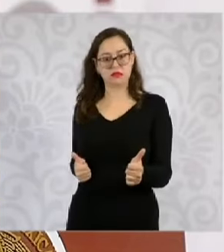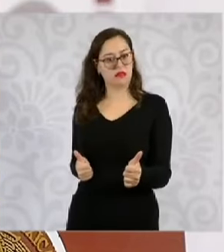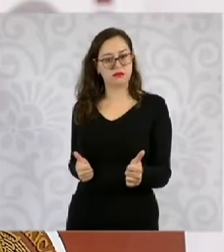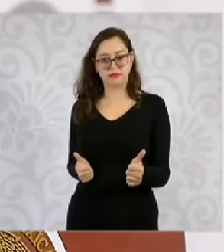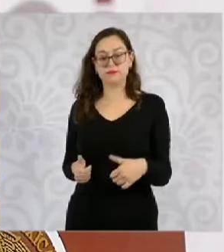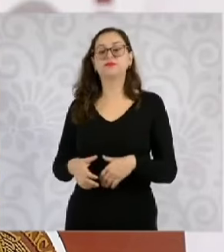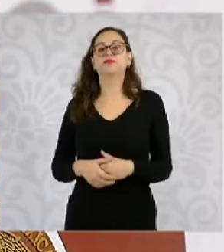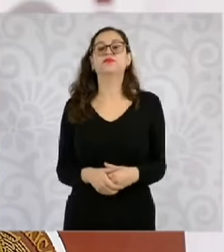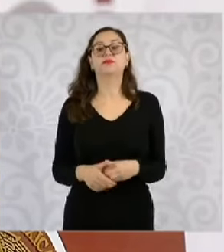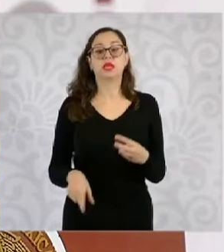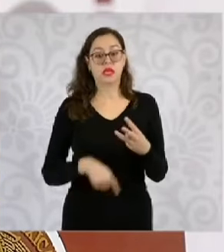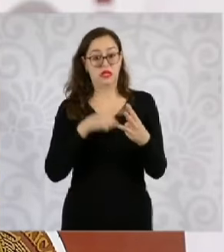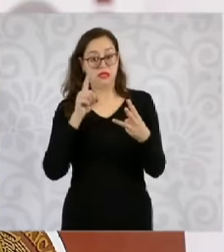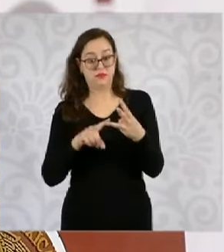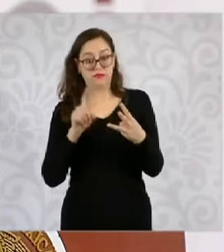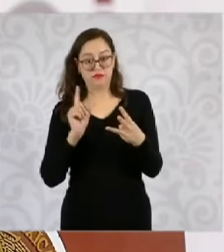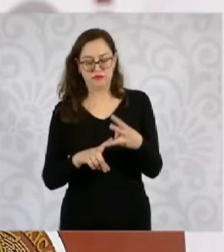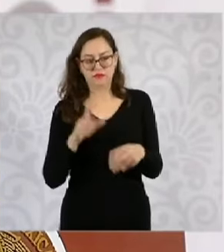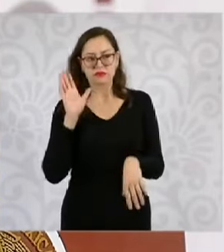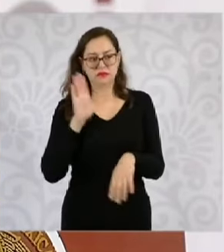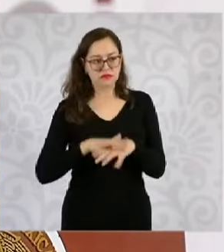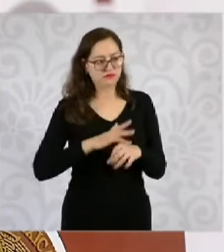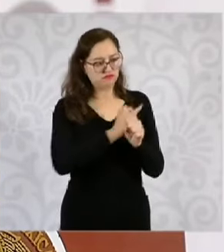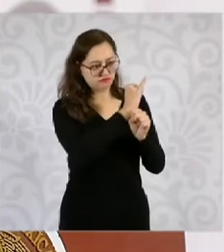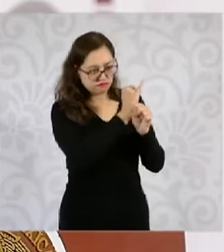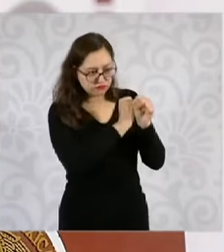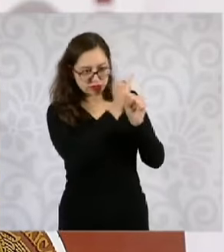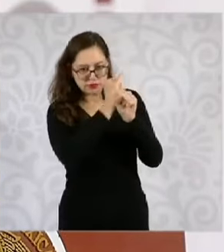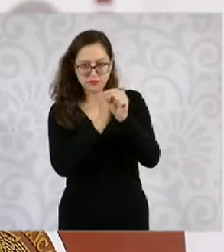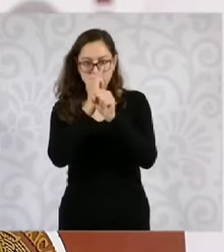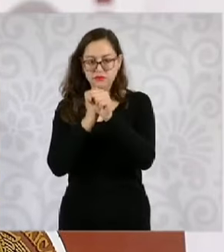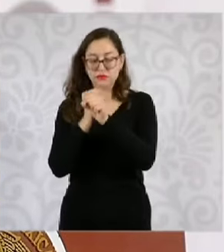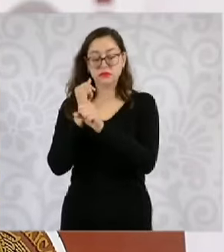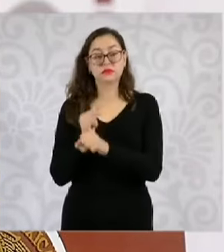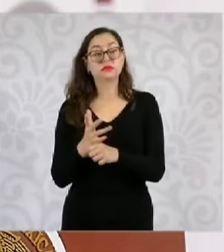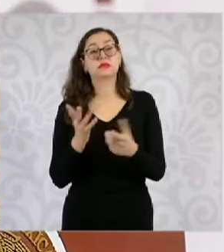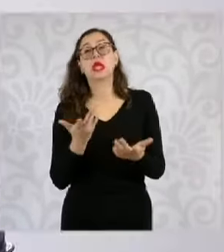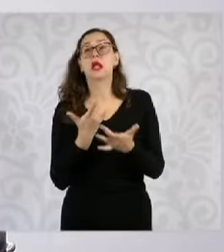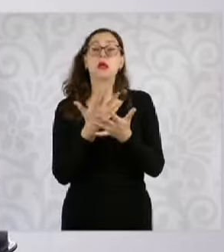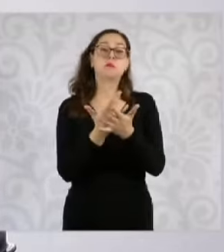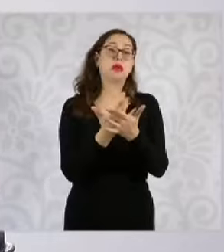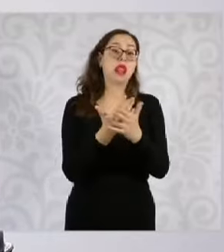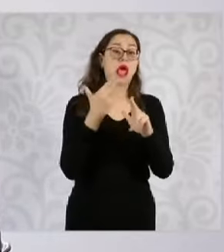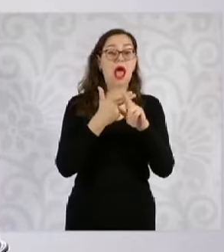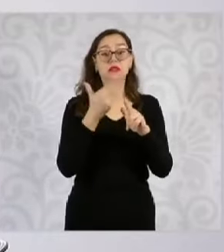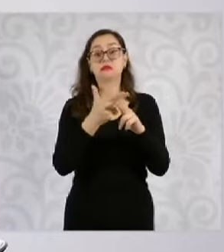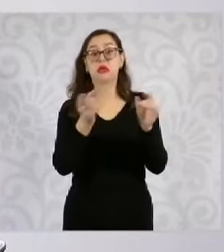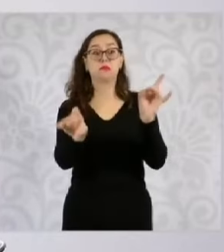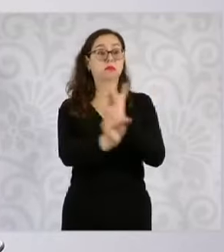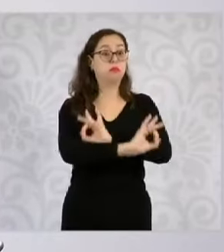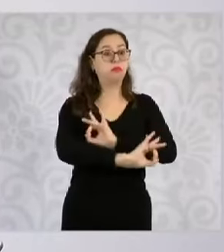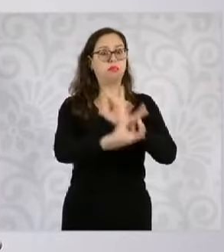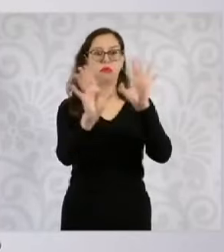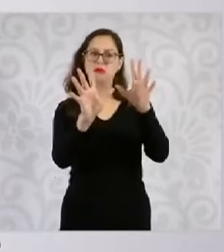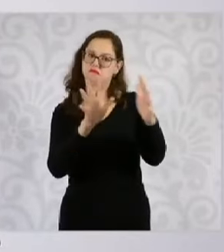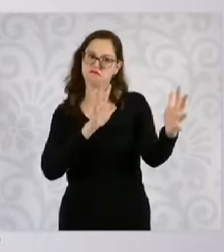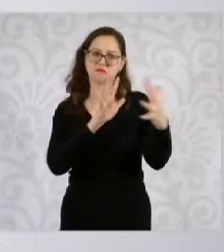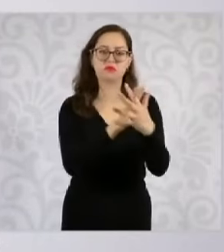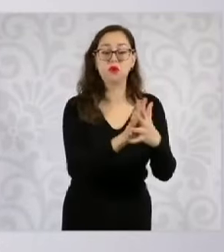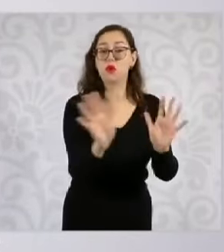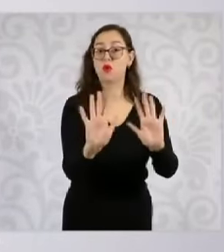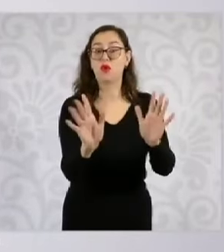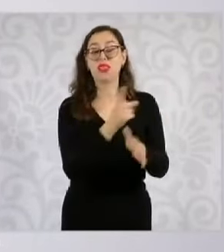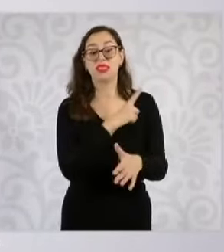fortalecimiento de la inteligencia y la investigación. No se trata sólo de reaccionar ante los delitos, sino también anticiparse a ellos.